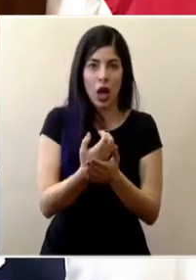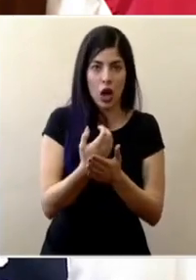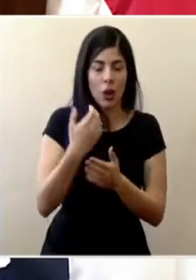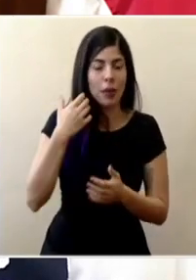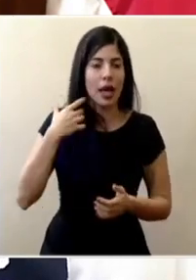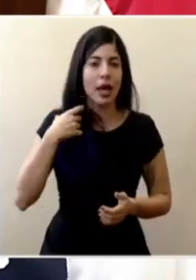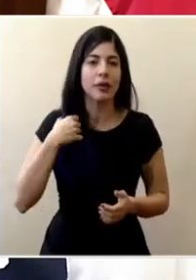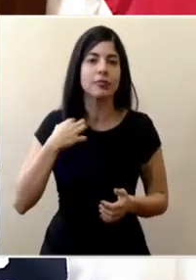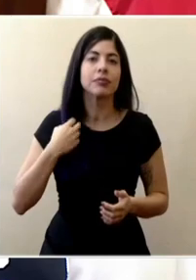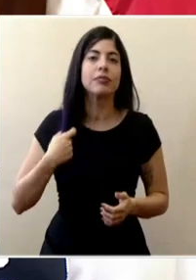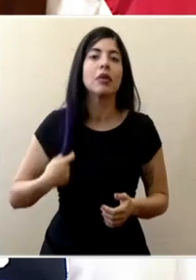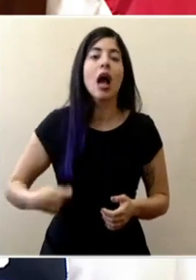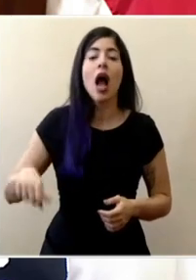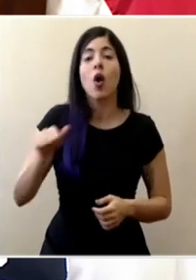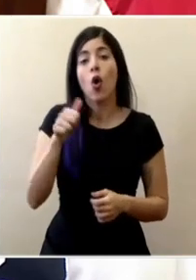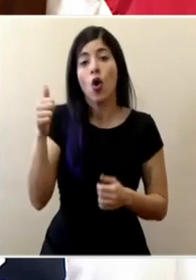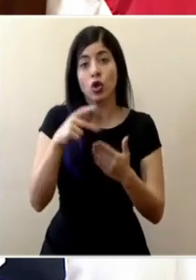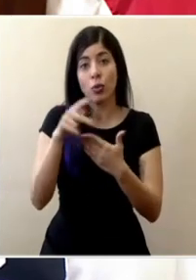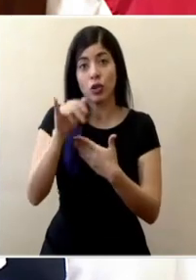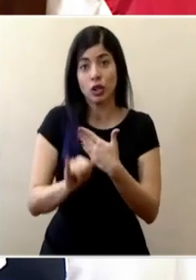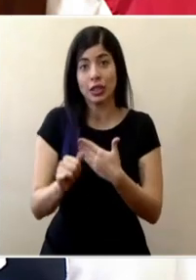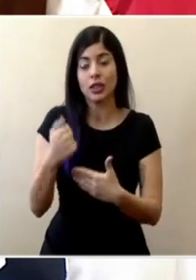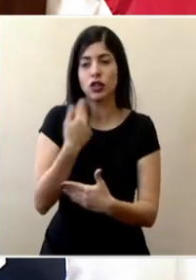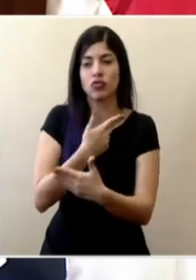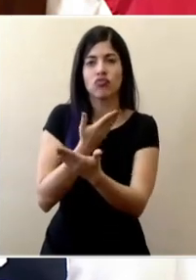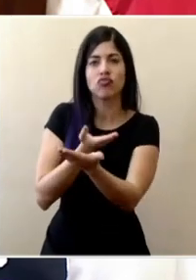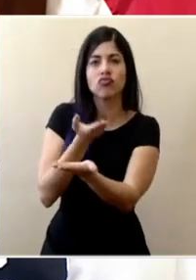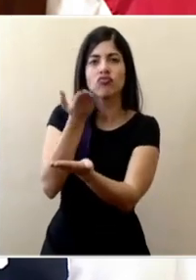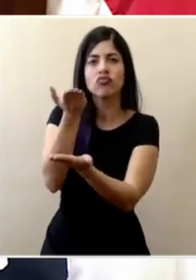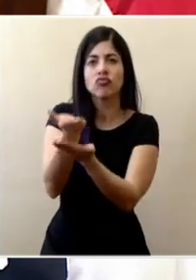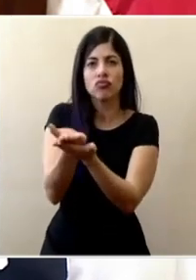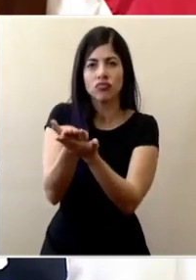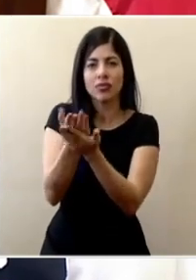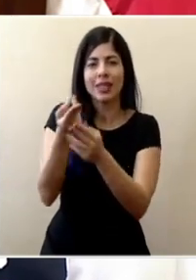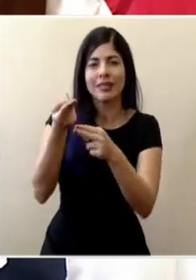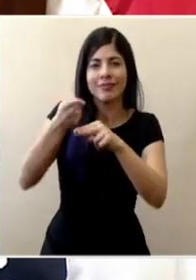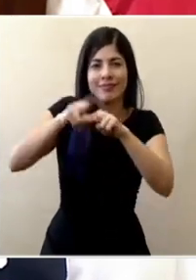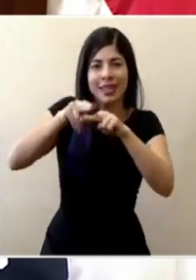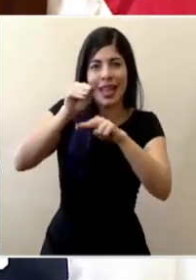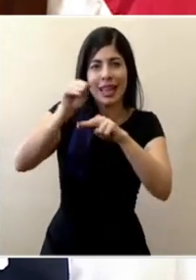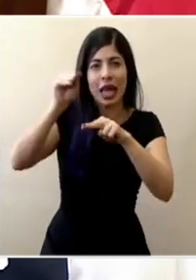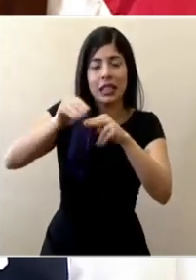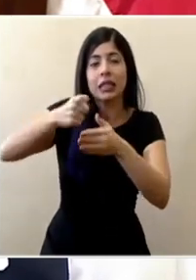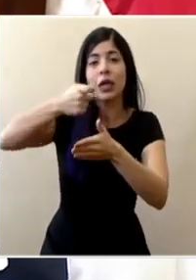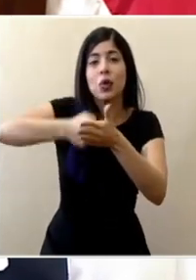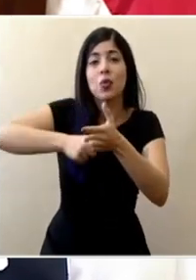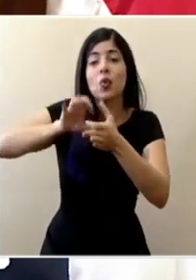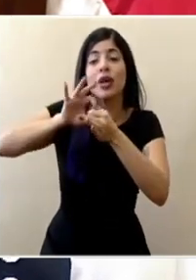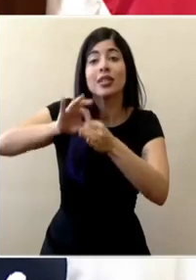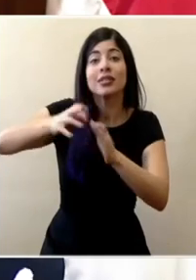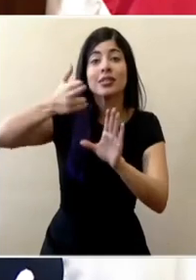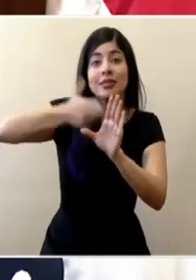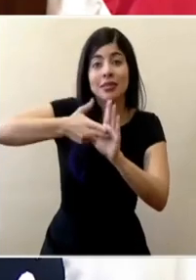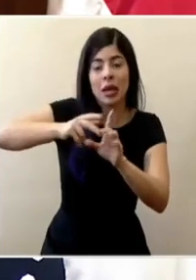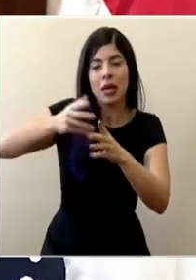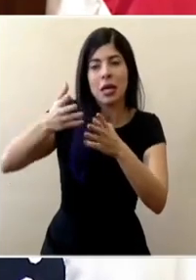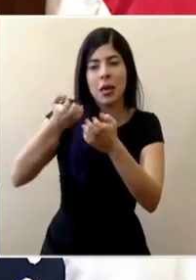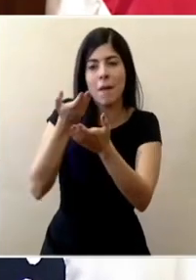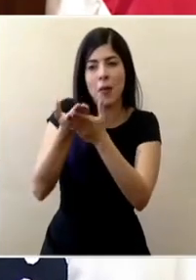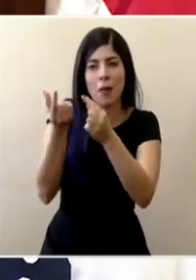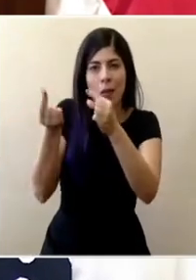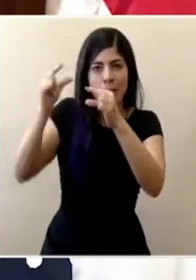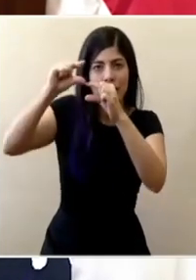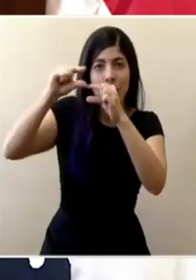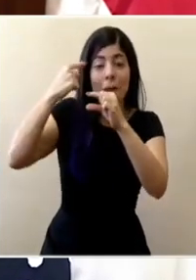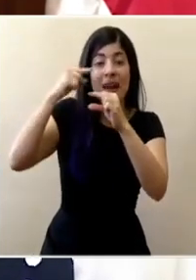Hay otro proyecto en el cual estamos proponiendo una sobretasa al impuesto específico sobre los combustibles para que ese